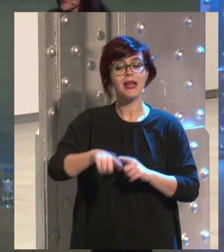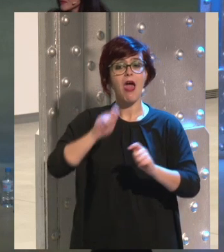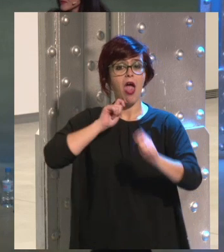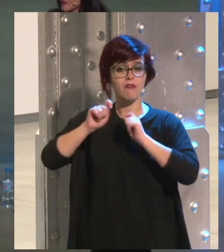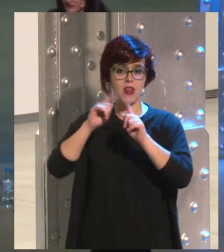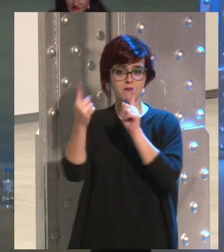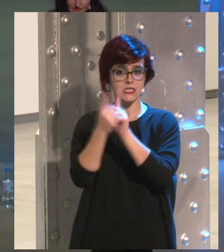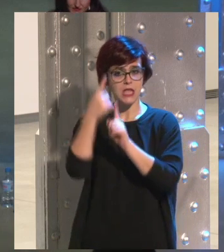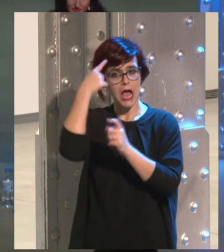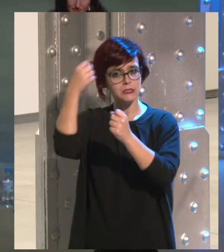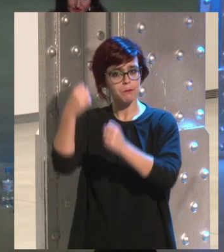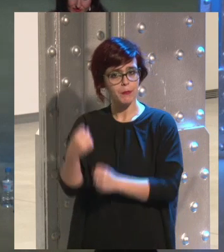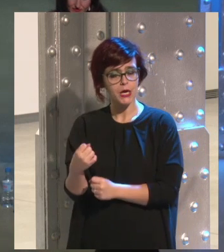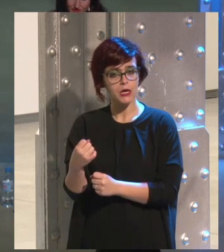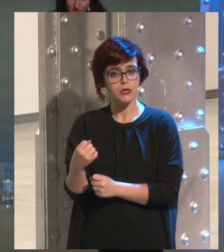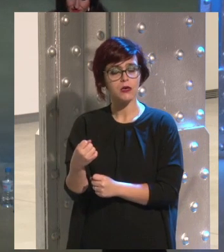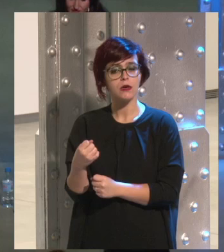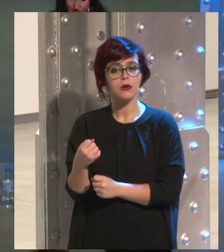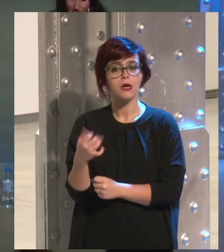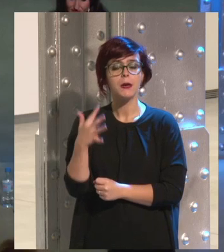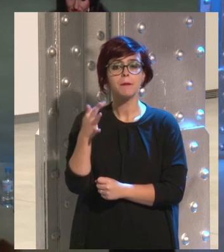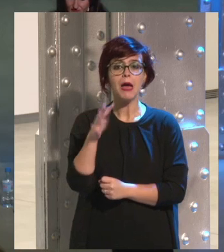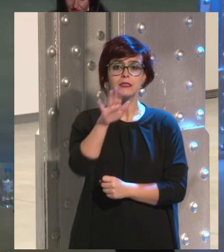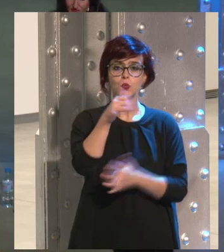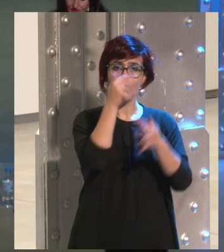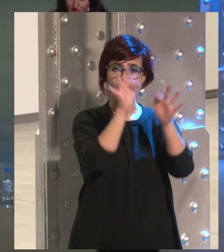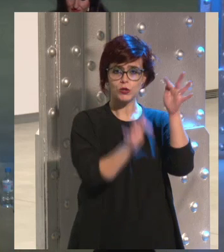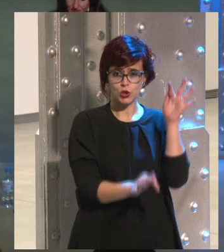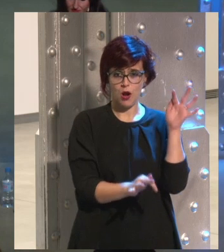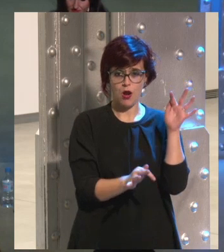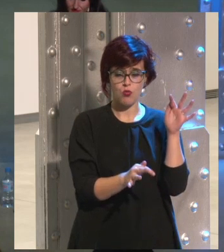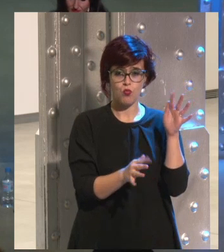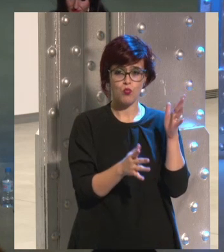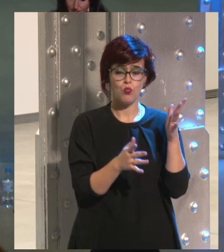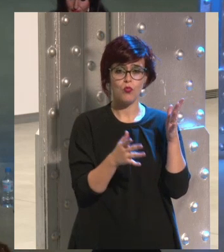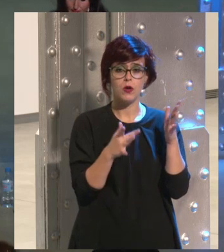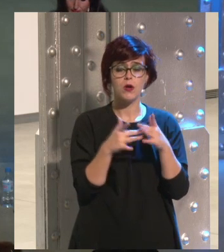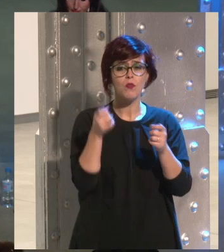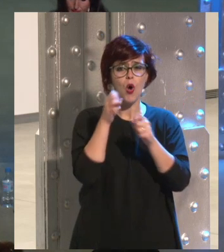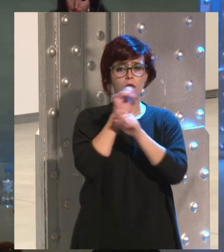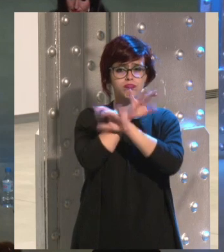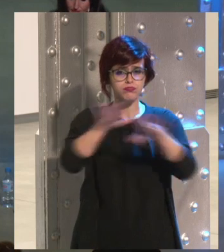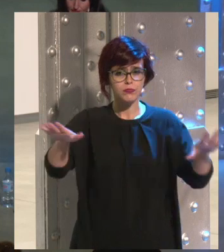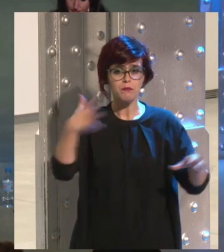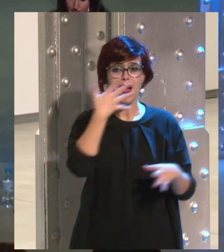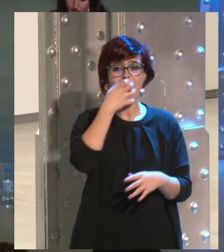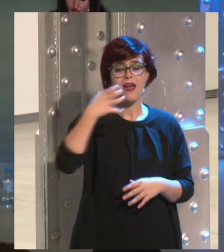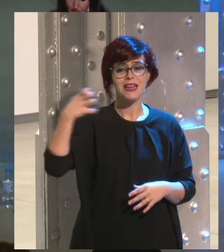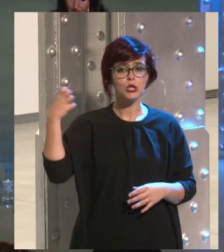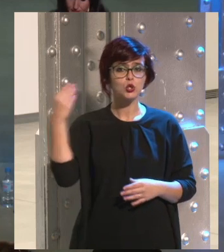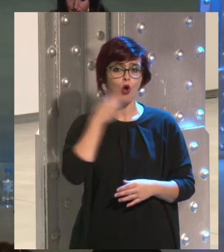a expertos e hicimos un cuestionario que repartimos a más de 500 jóvenes.